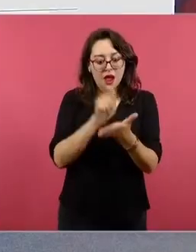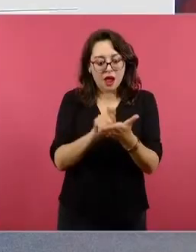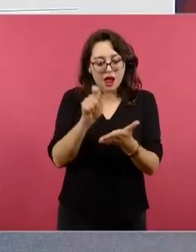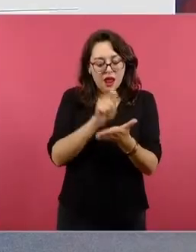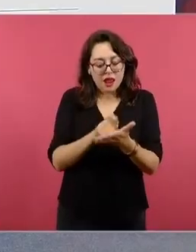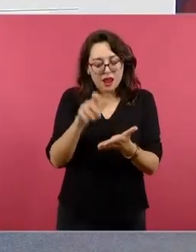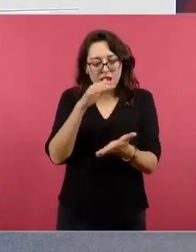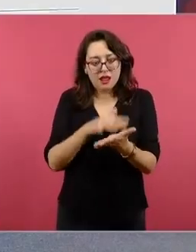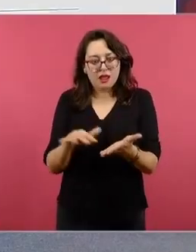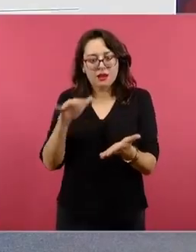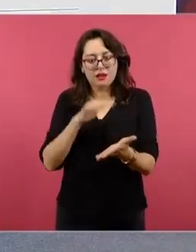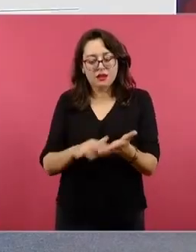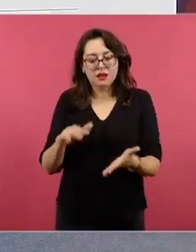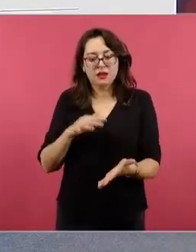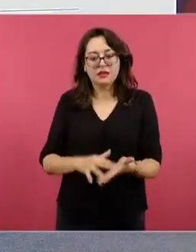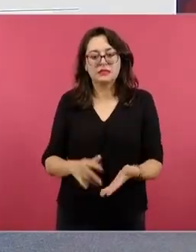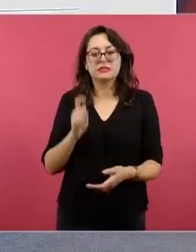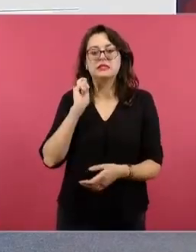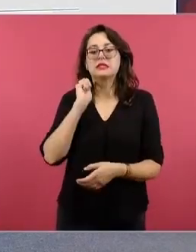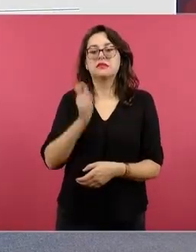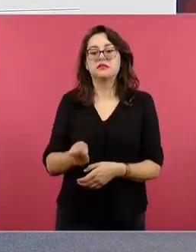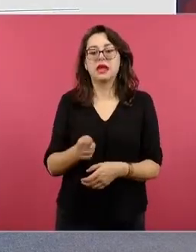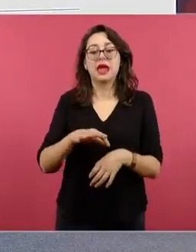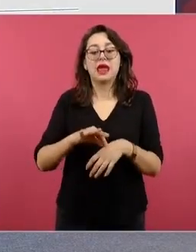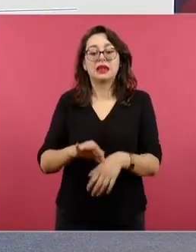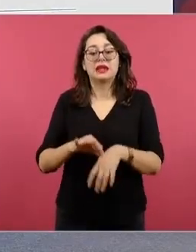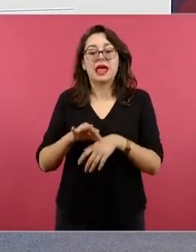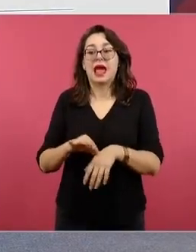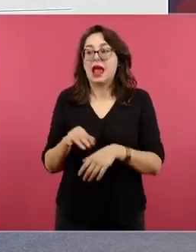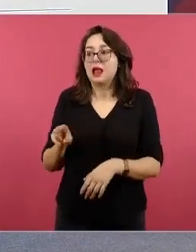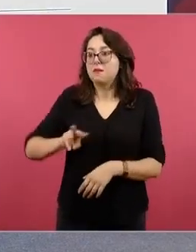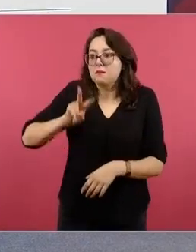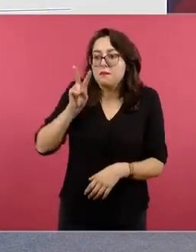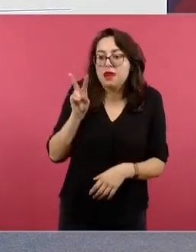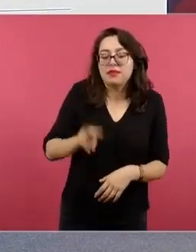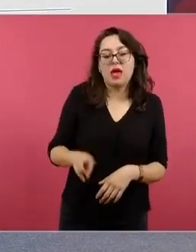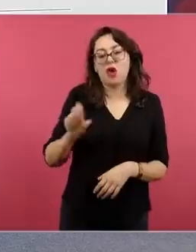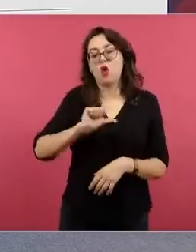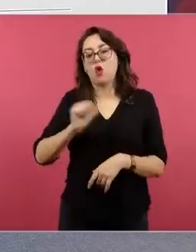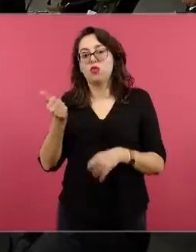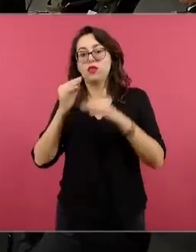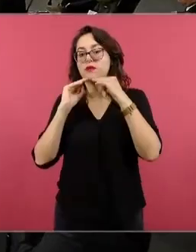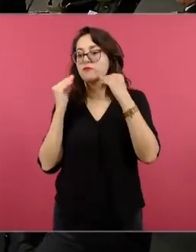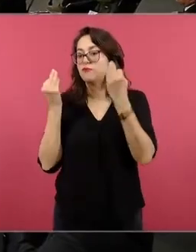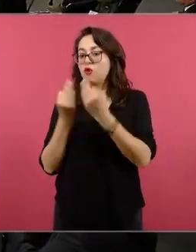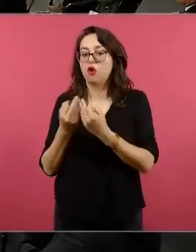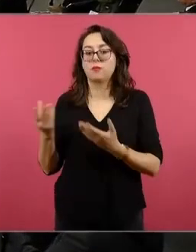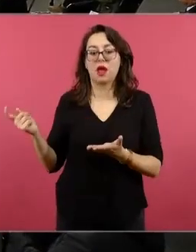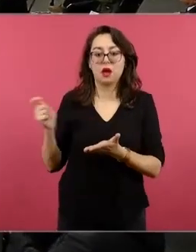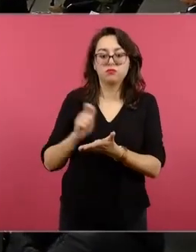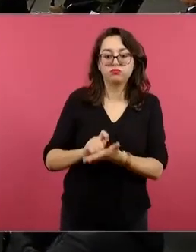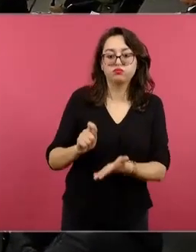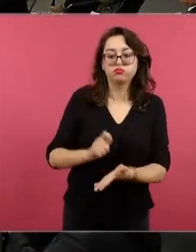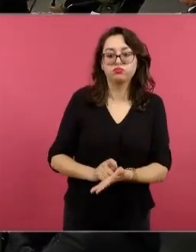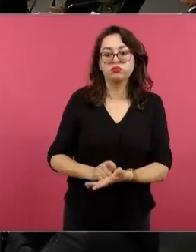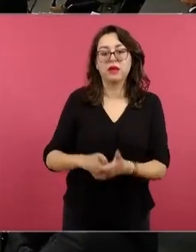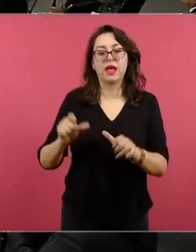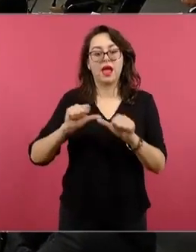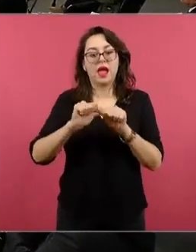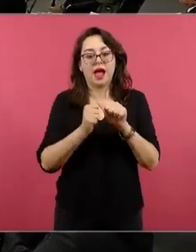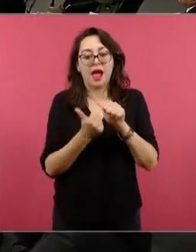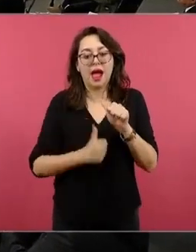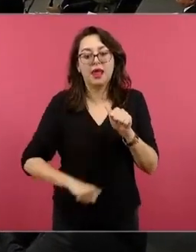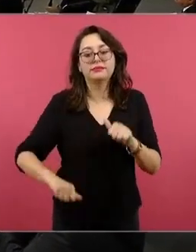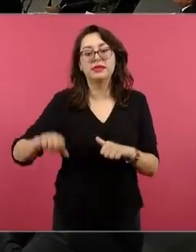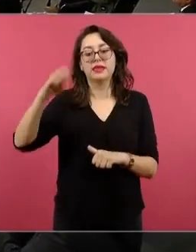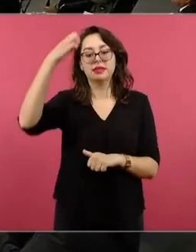sino leer y escribir es leer esta realidad, escribir a partir de otras formas de expresión. Y artes y experiencias artísticas